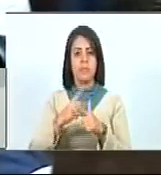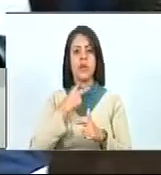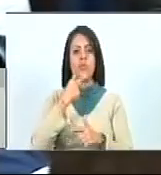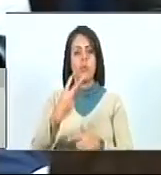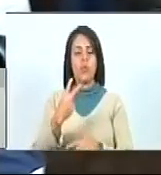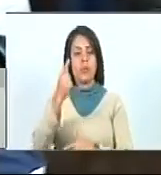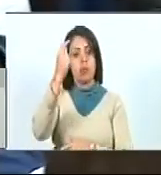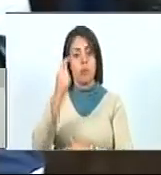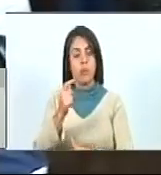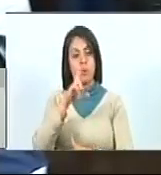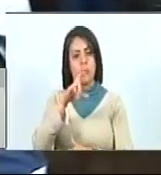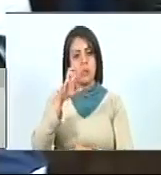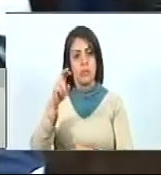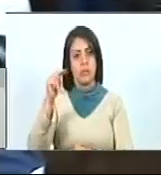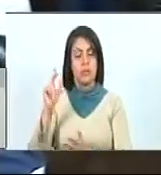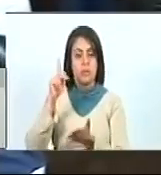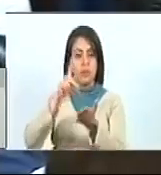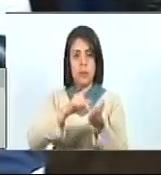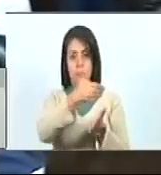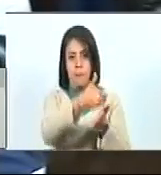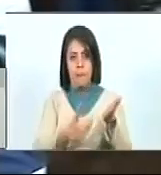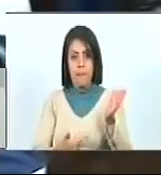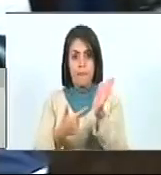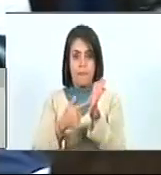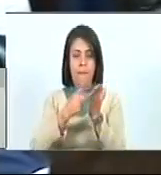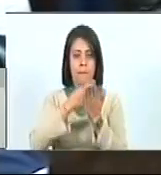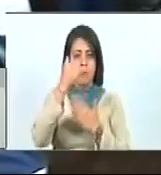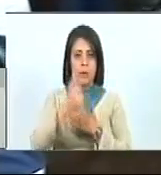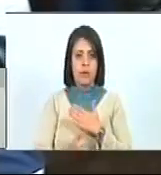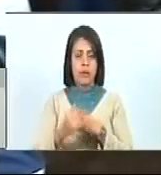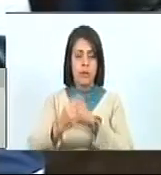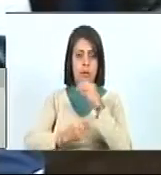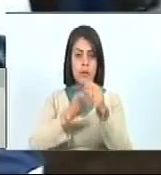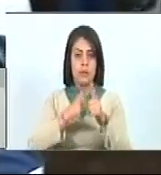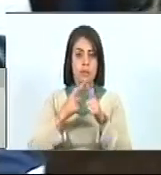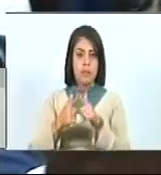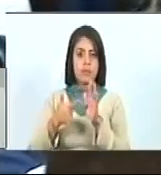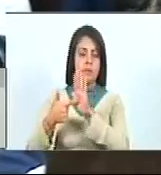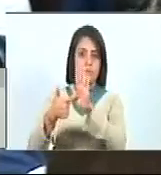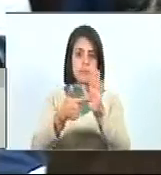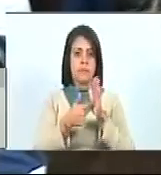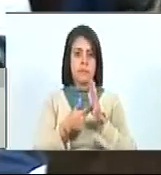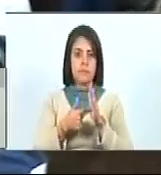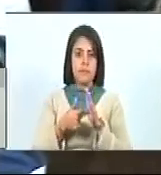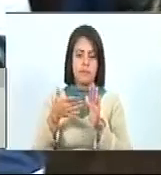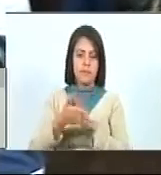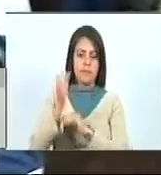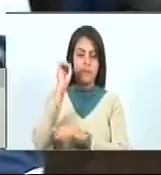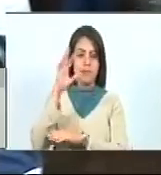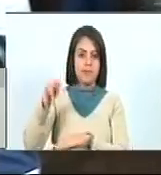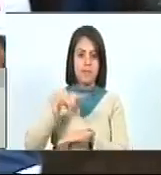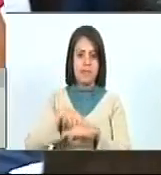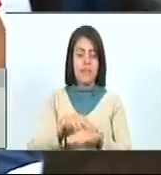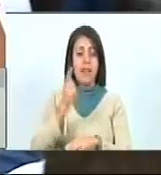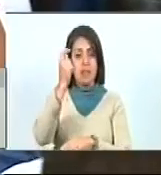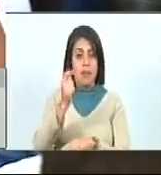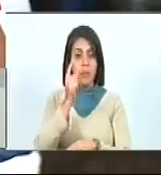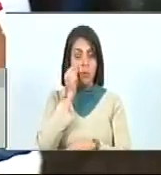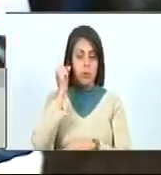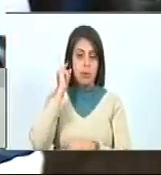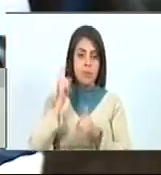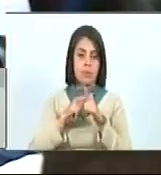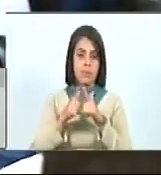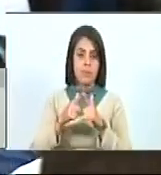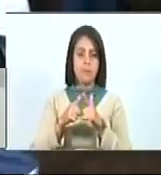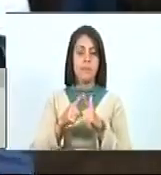diputado René pues estamos presentando este proyecto. Así que bueno, esperamos la aprobación de nuestra Asamblea Nacional de Diputados y Diputadas de